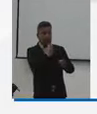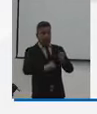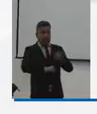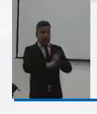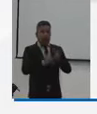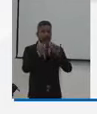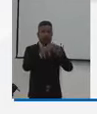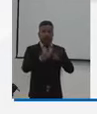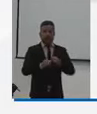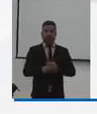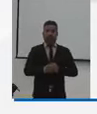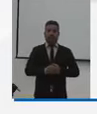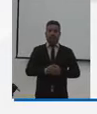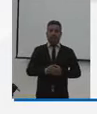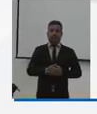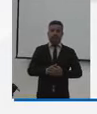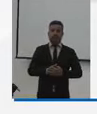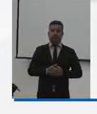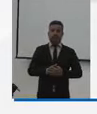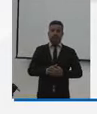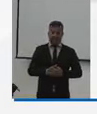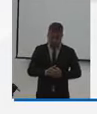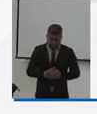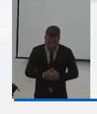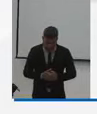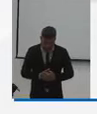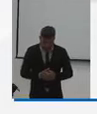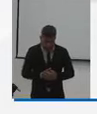interrogante muchas gracias Jorge Mario